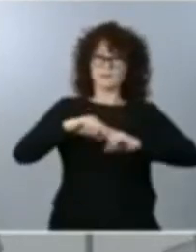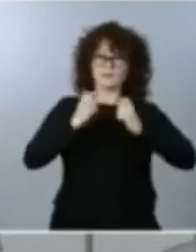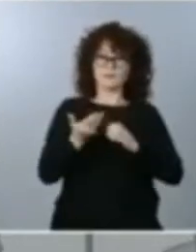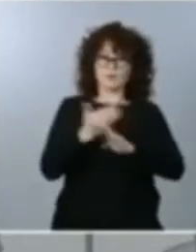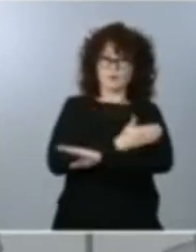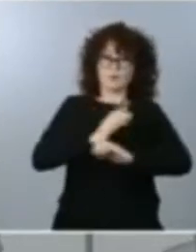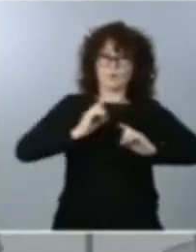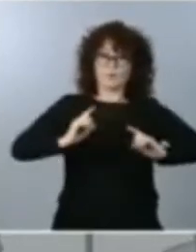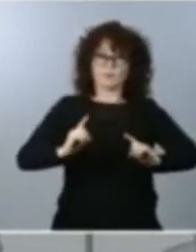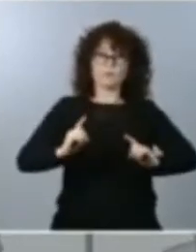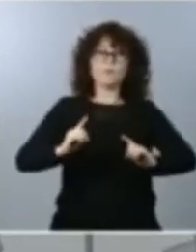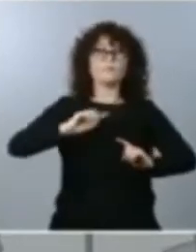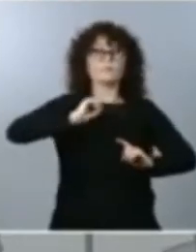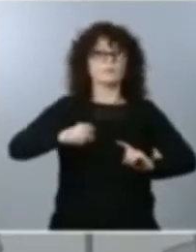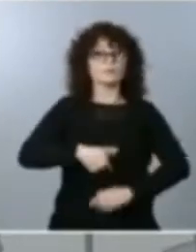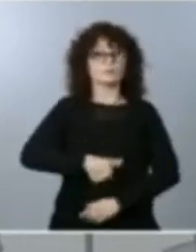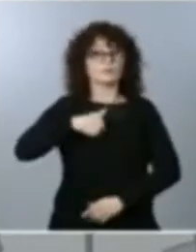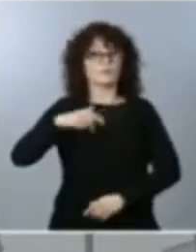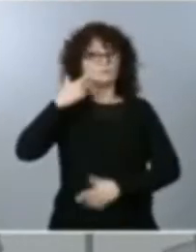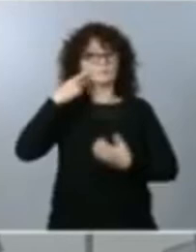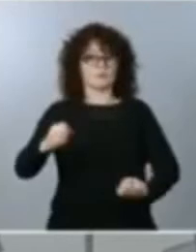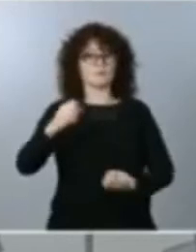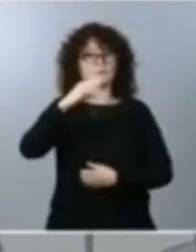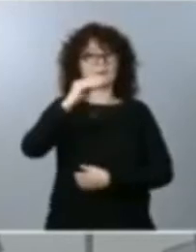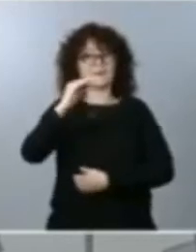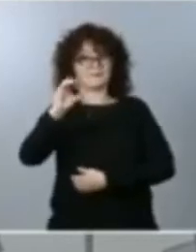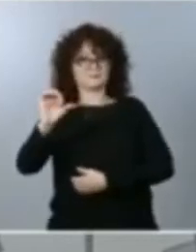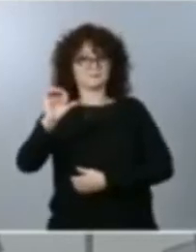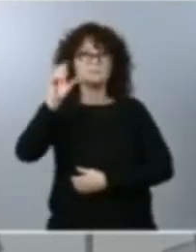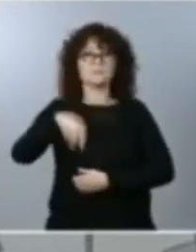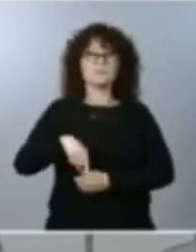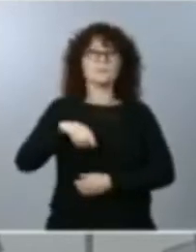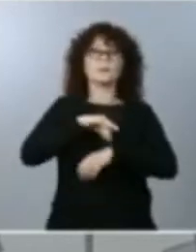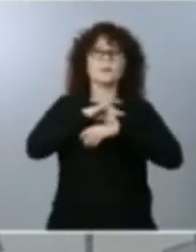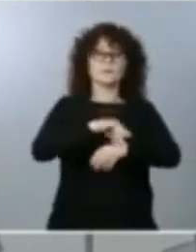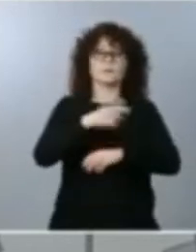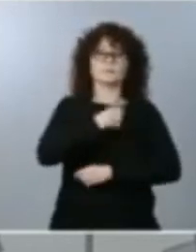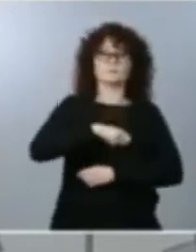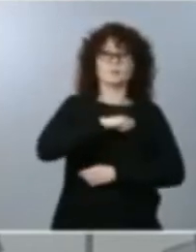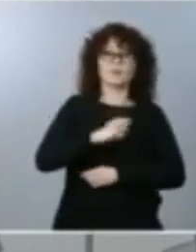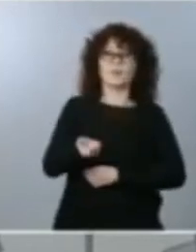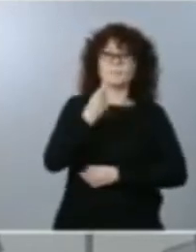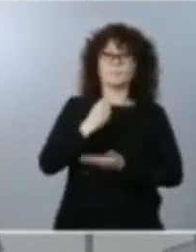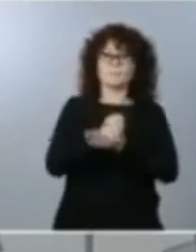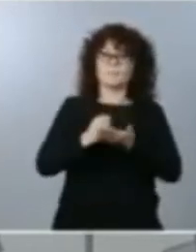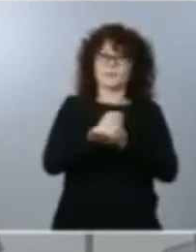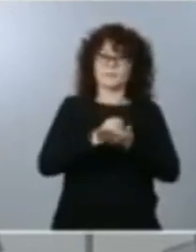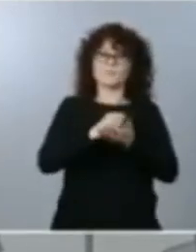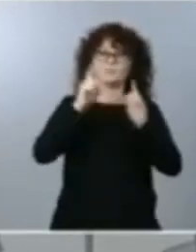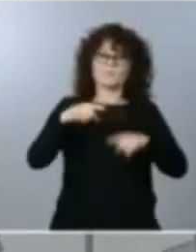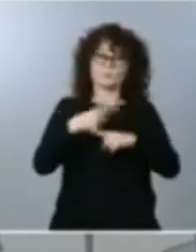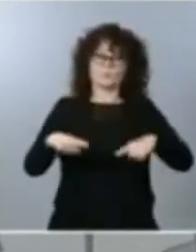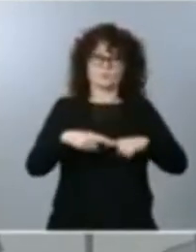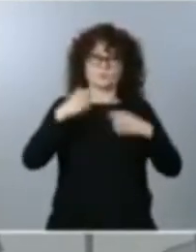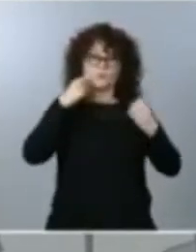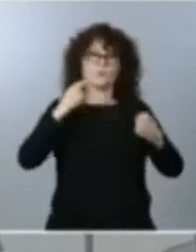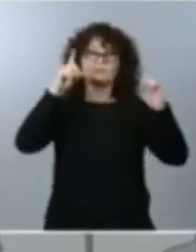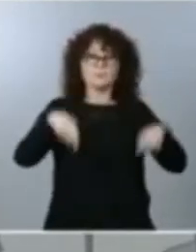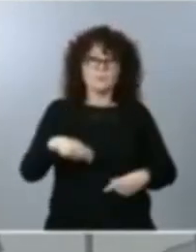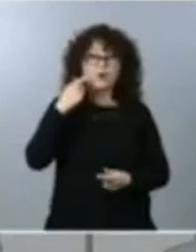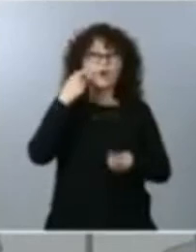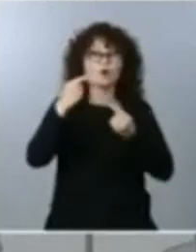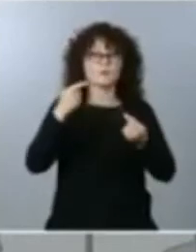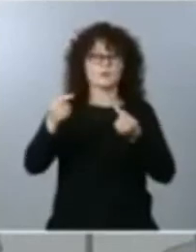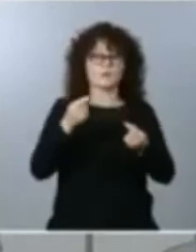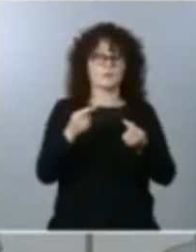General de Salud del CAES de la Agencia Española de Medicamentos y Productos Sanitarios y la Coordinadora de la Ponencia de Vacunas.